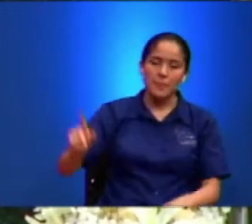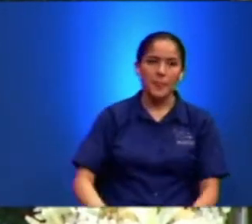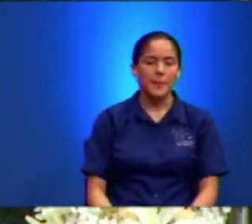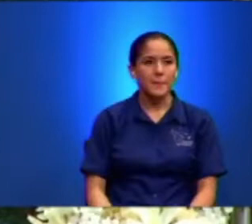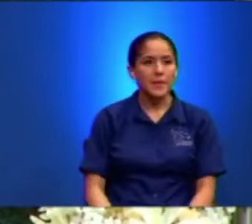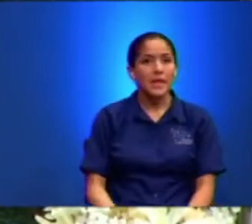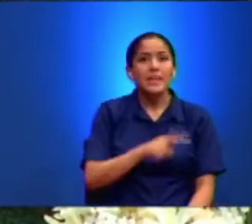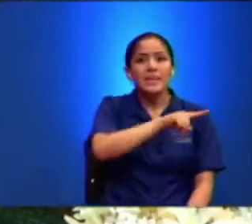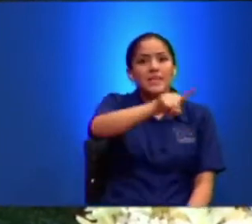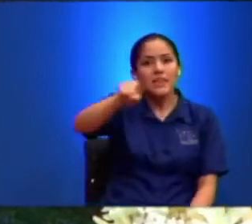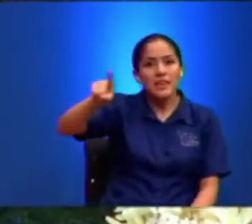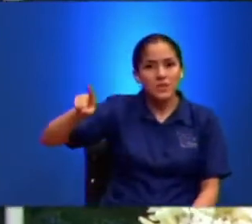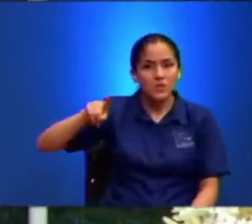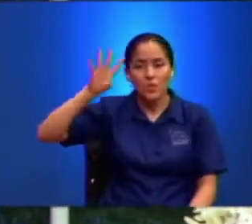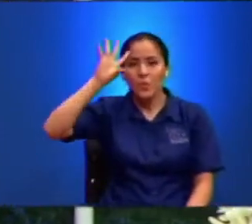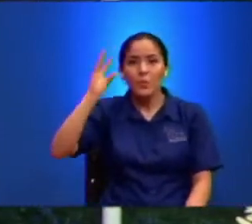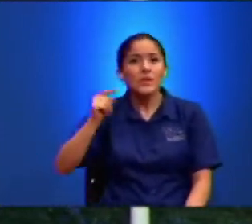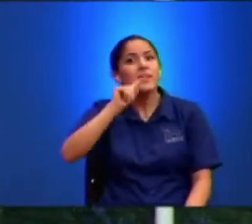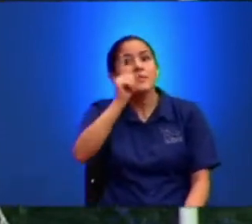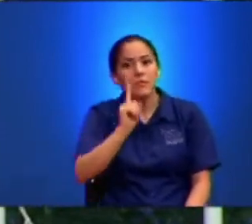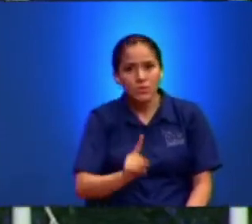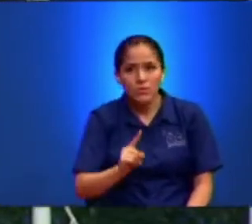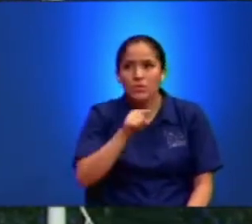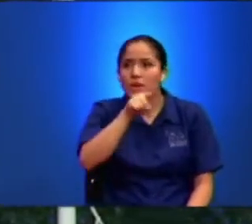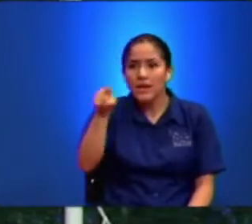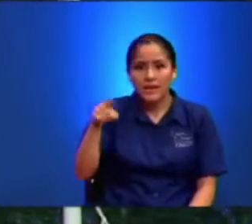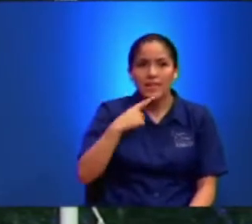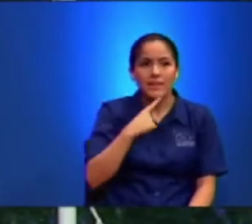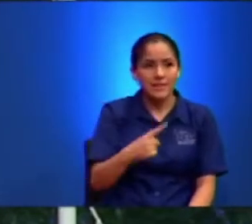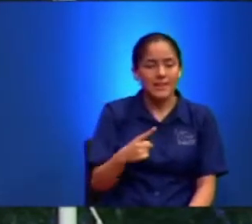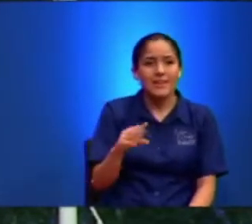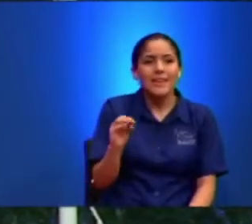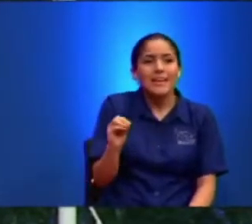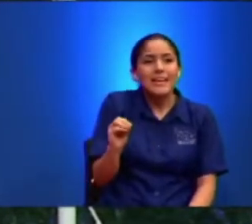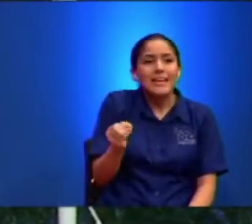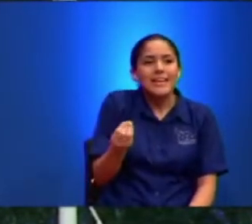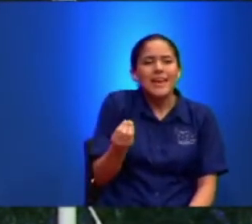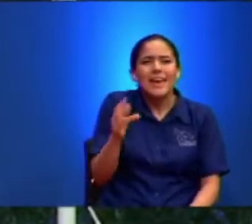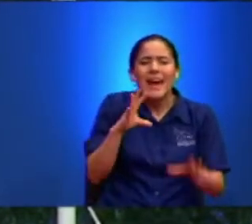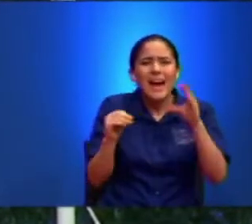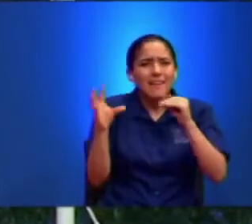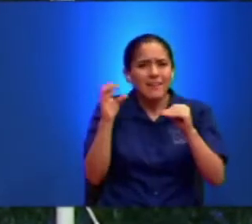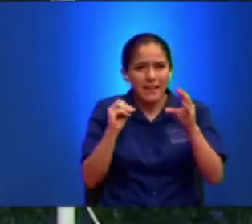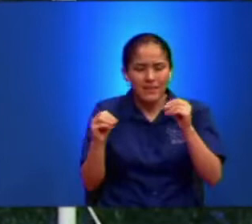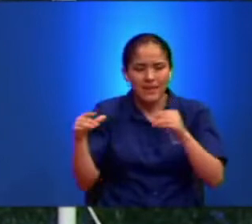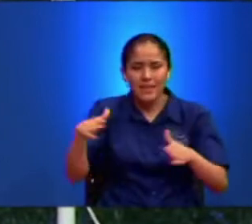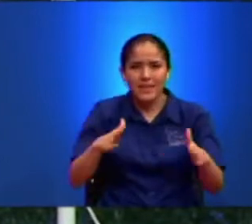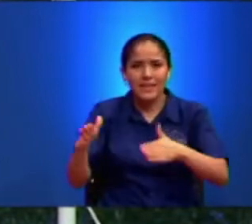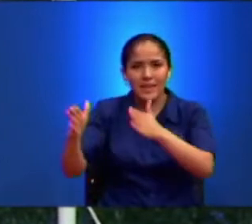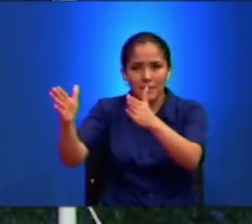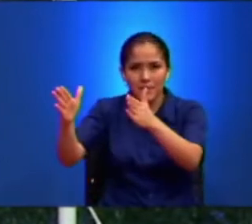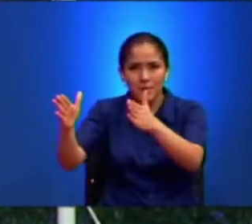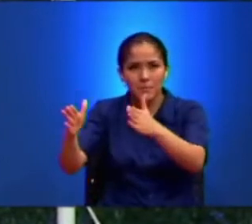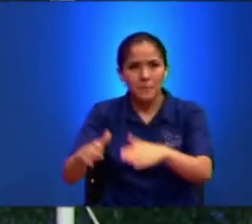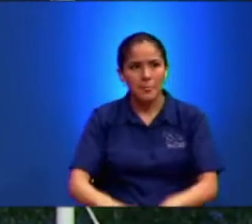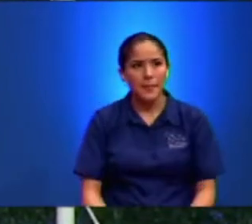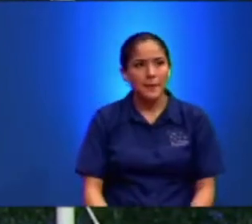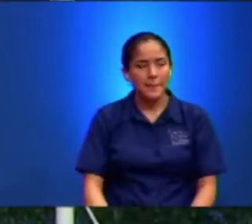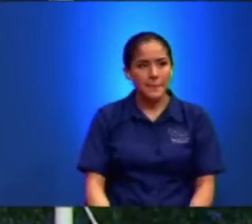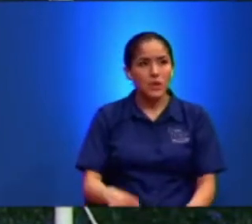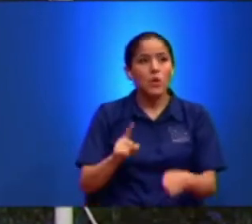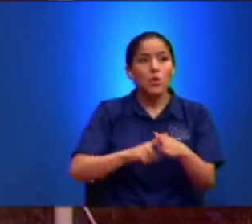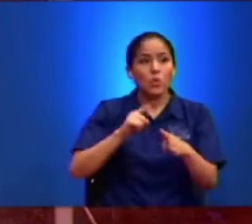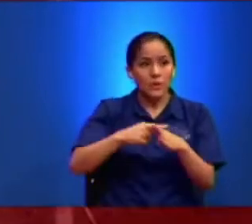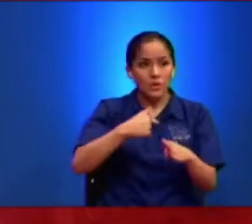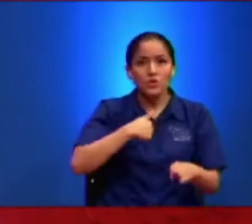Y Ellos Porque Les Preguntó Aquí Dice Que Discutíais En El Camino Cuando Yo